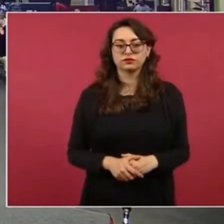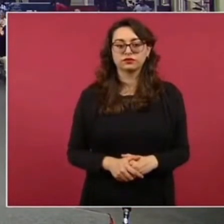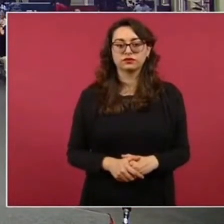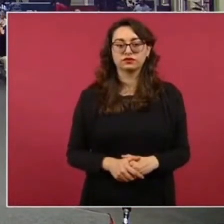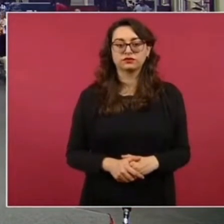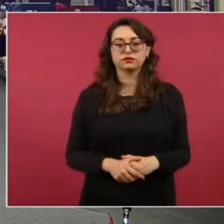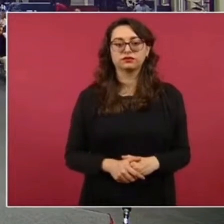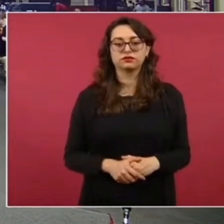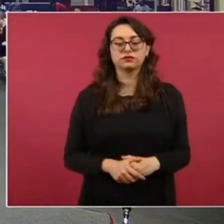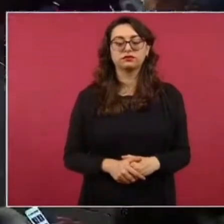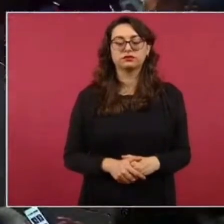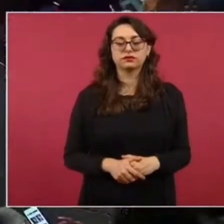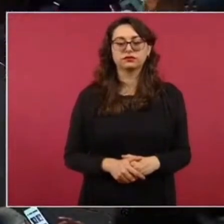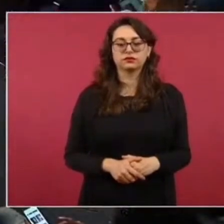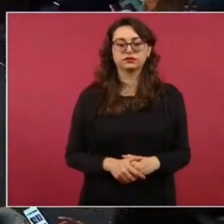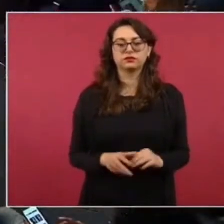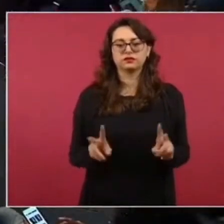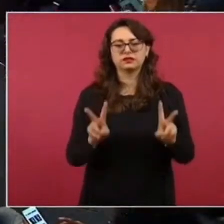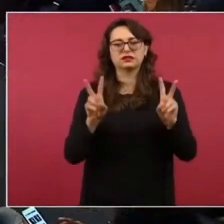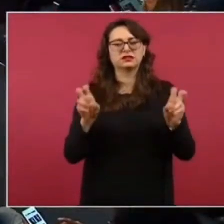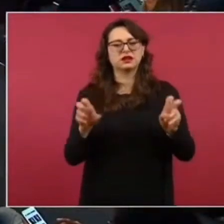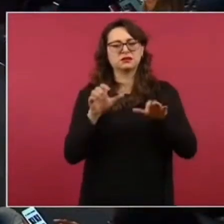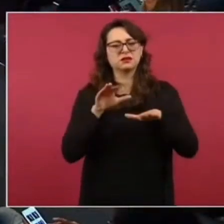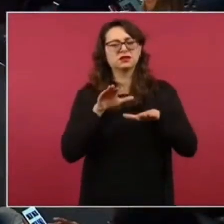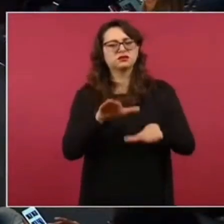uno que tiene que ver con los pobres